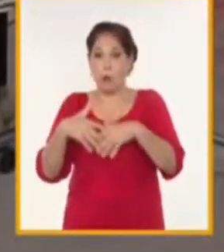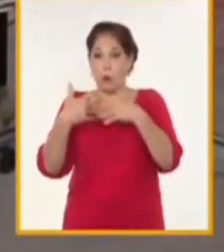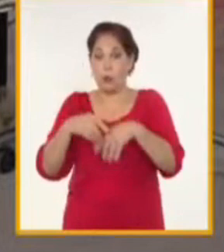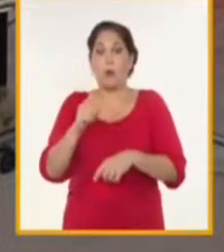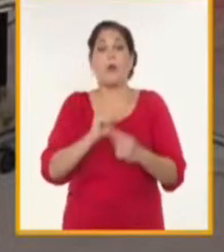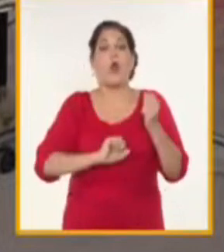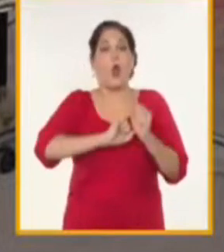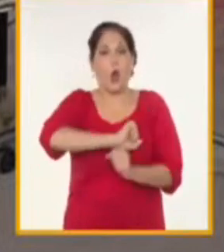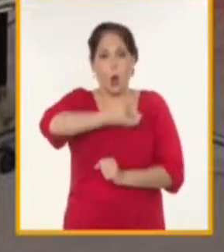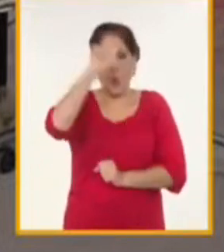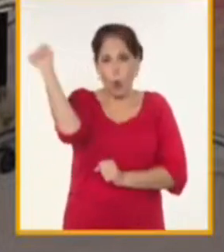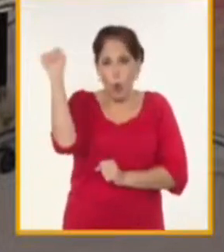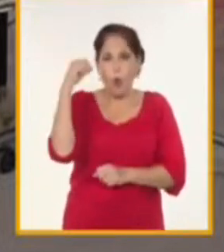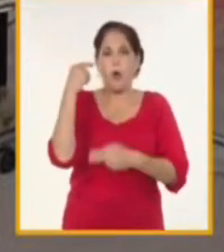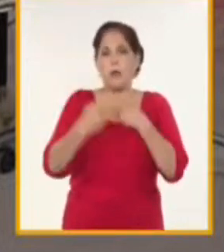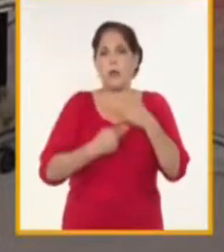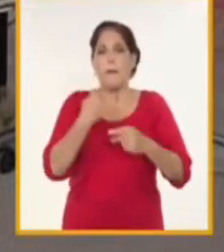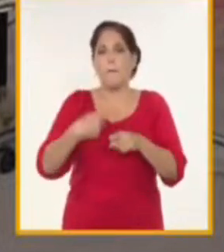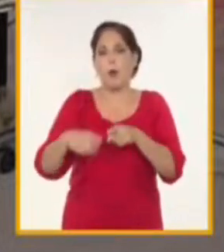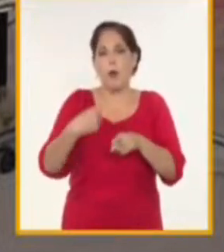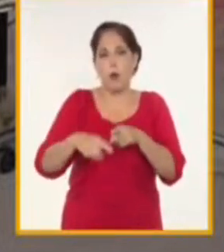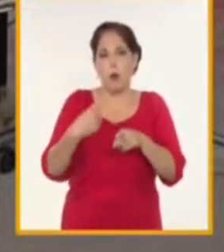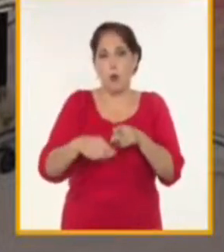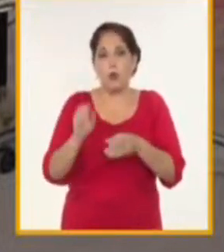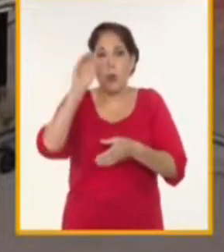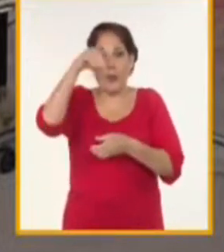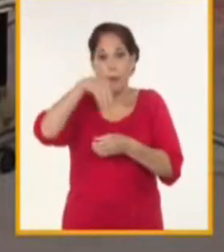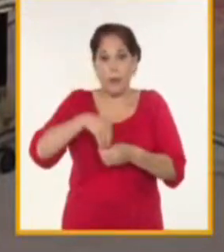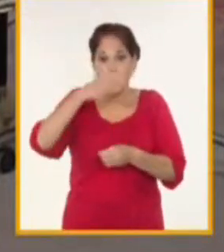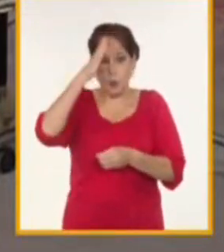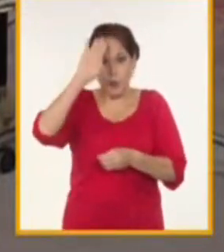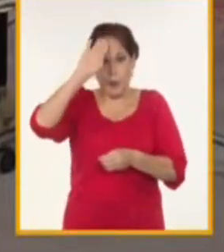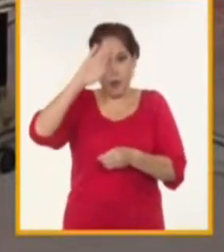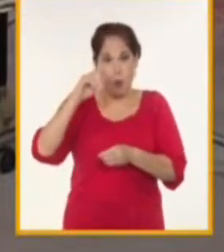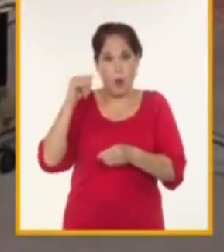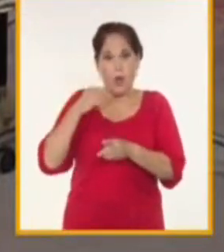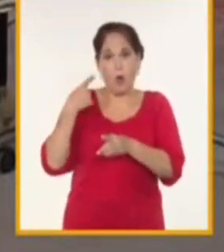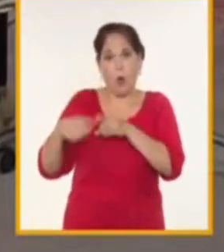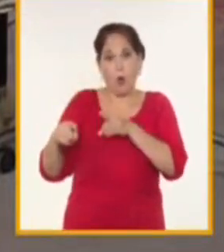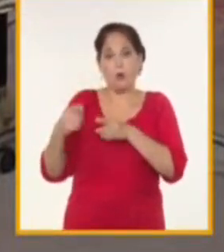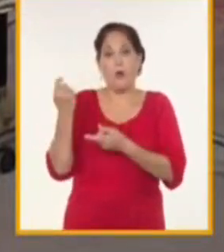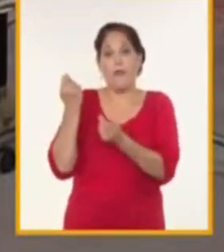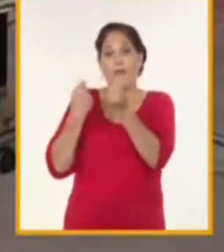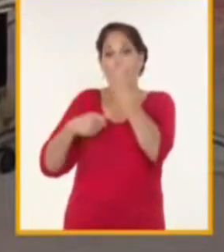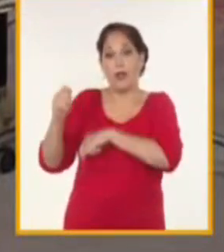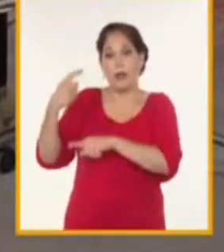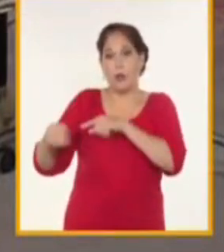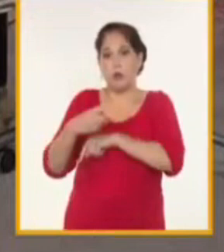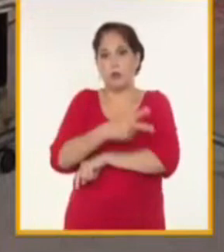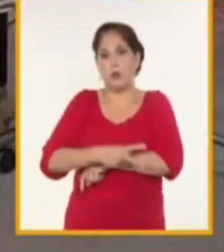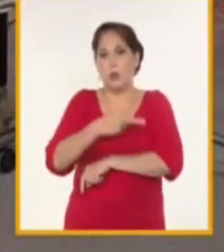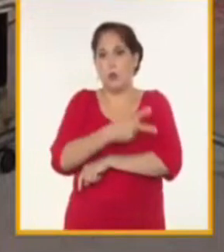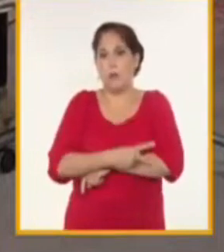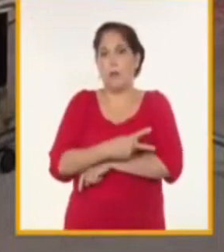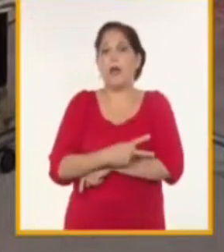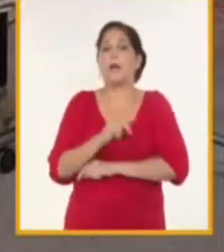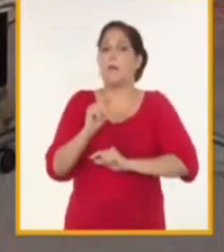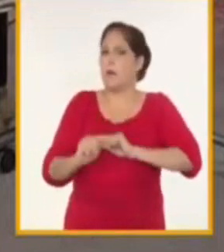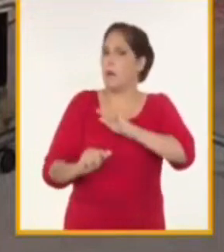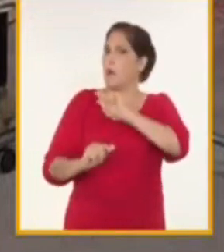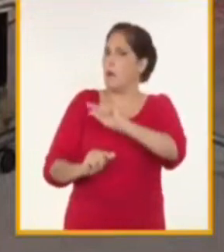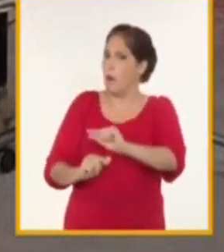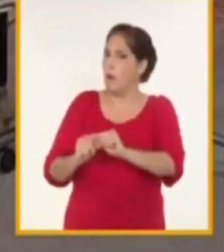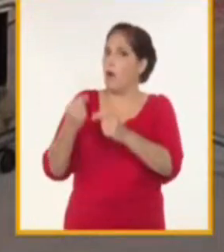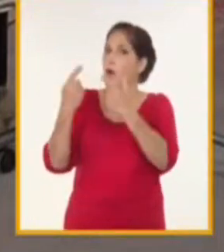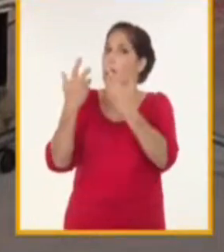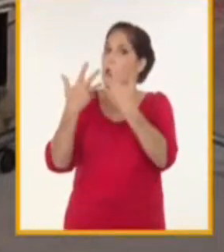la realización de sus productos tanto dentro del territorio nacional como en la exportación, ya hoy de manera discreta, algunas de nuestras